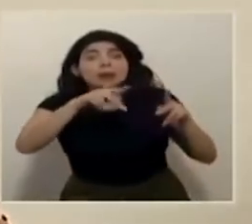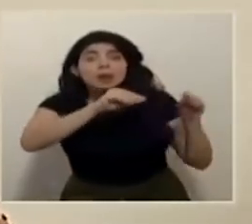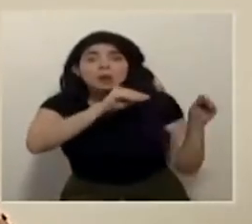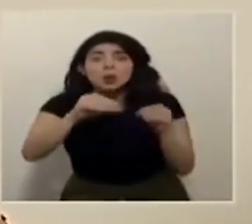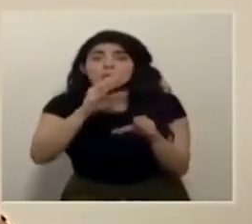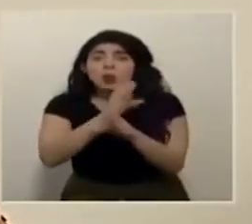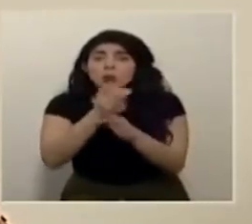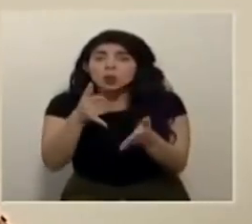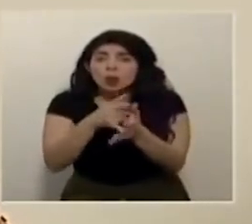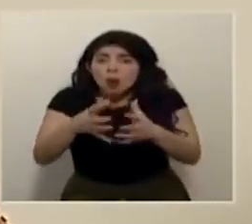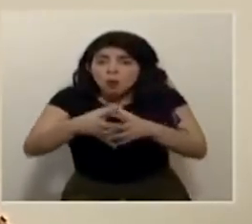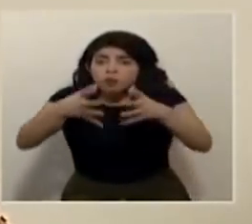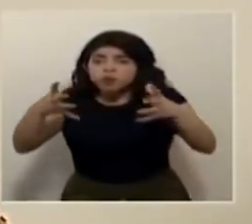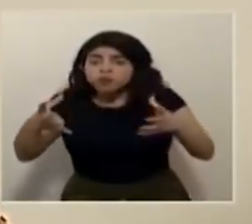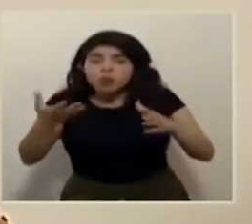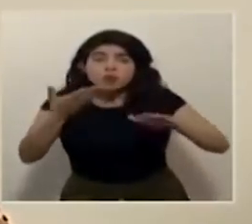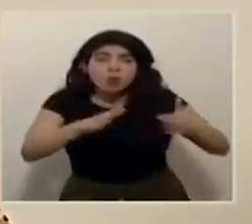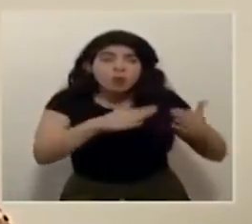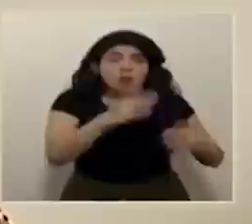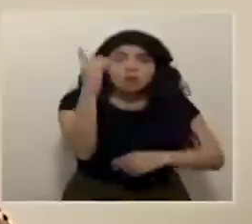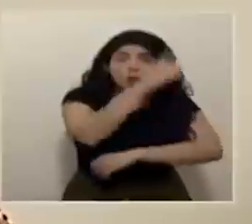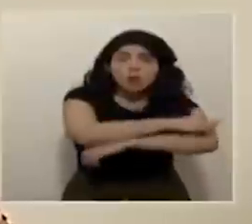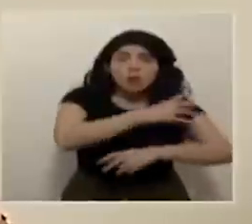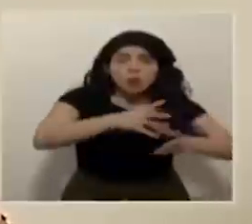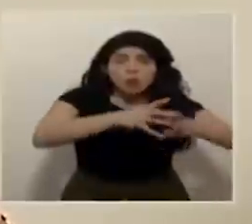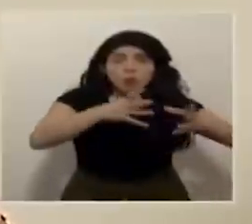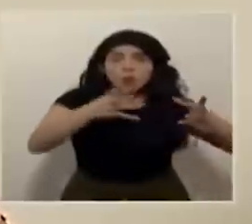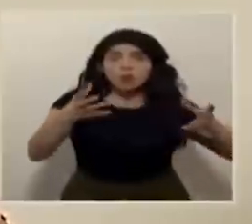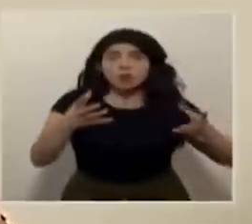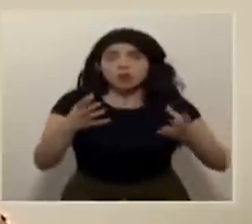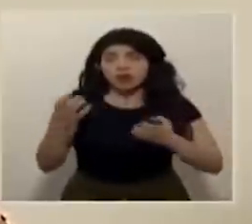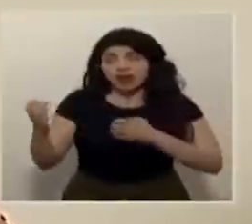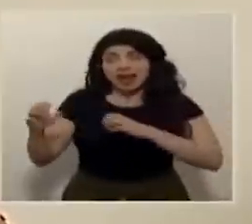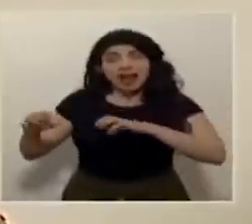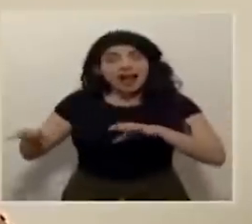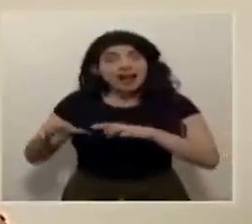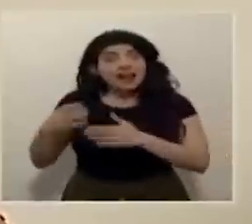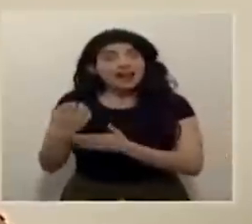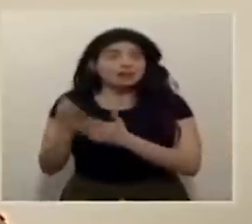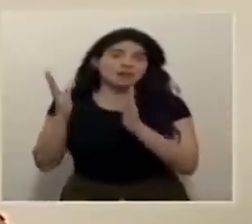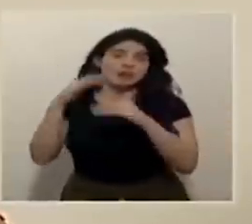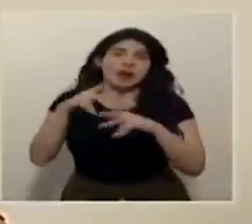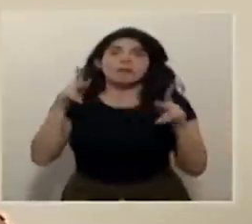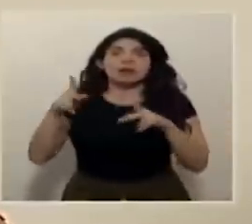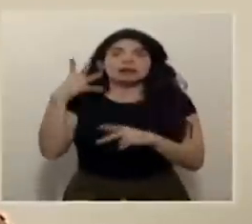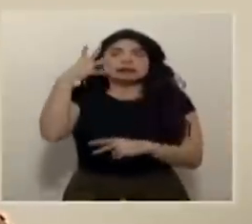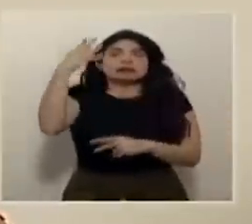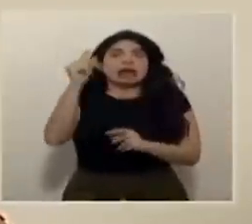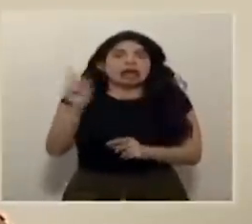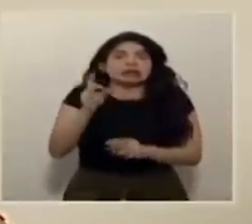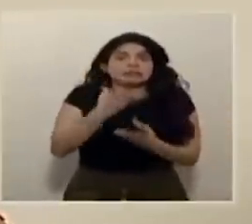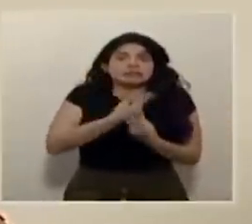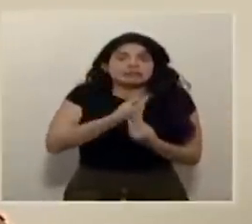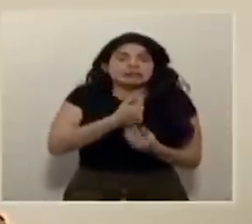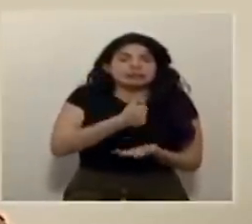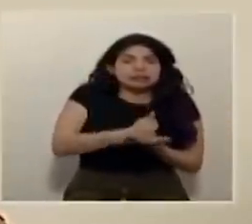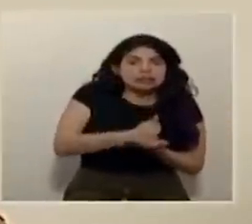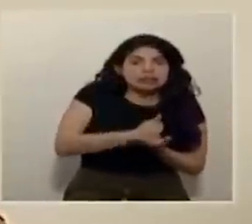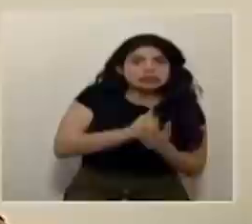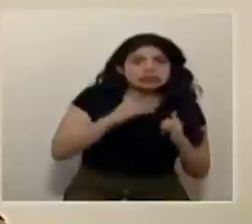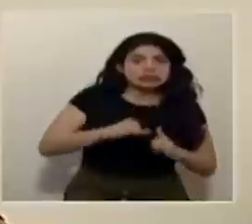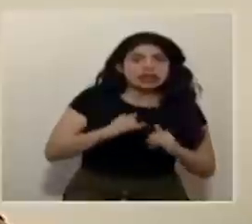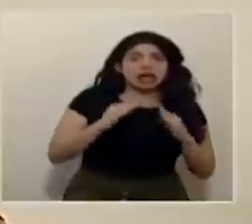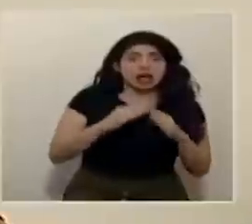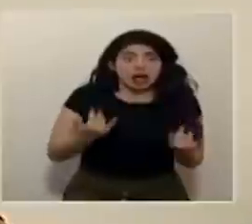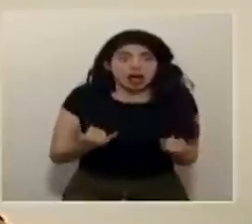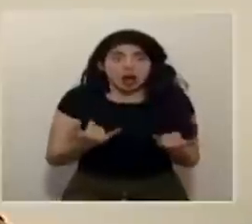cuando tenemos esa cantidad de fallecidos por día, no hay actividad económica. La gente no quiere salir, no quiere comprar, quiere quedarse completamente en su casa.